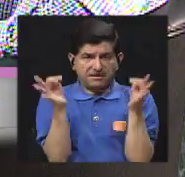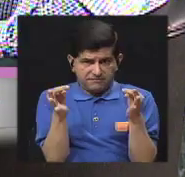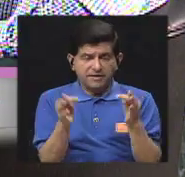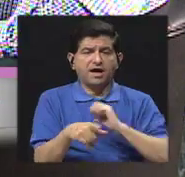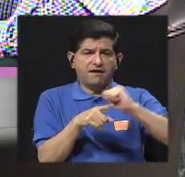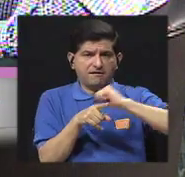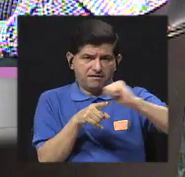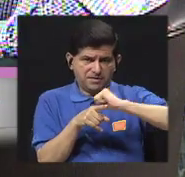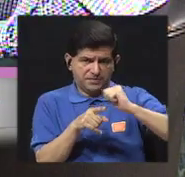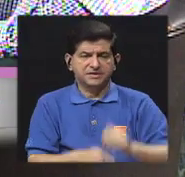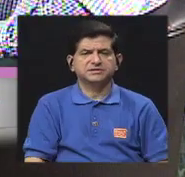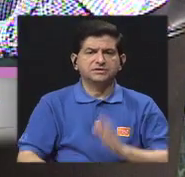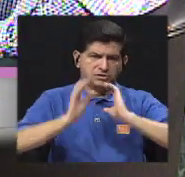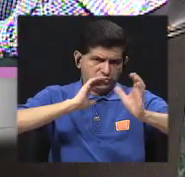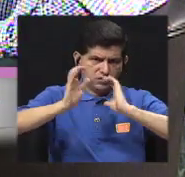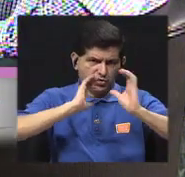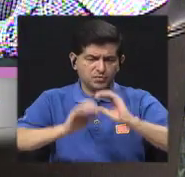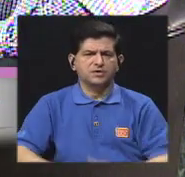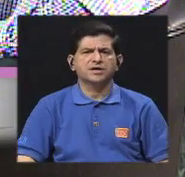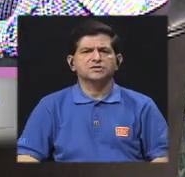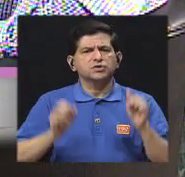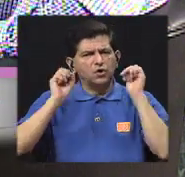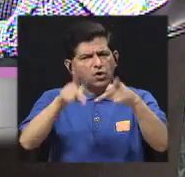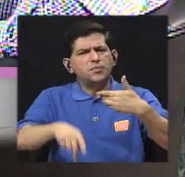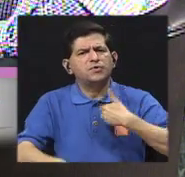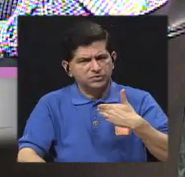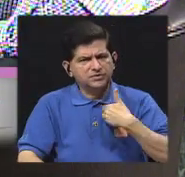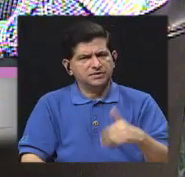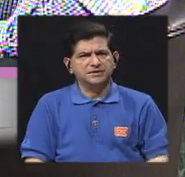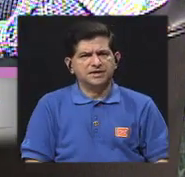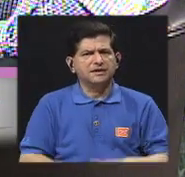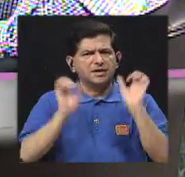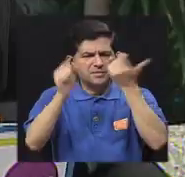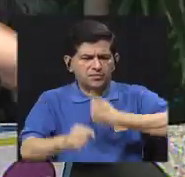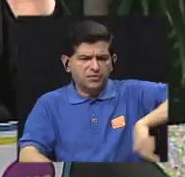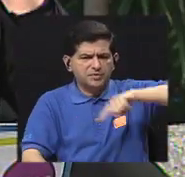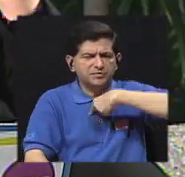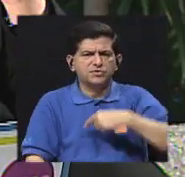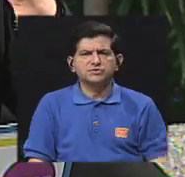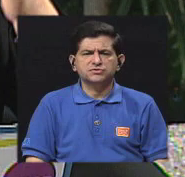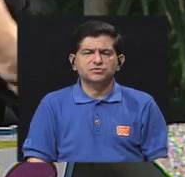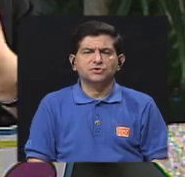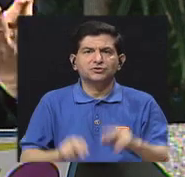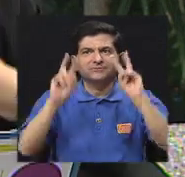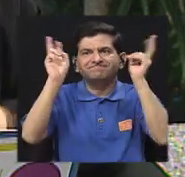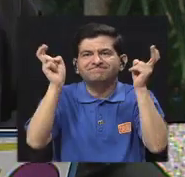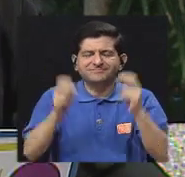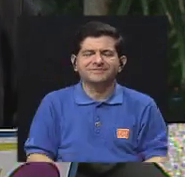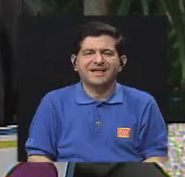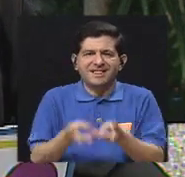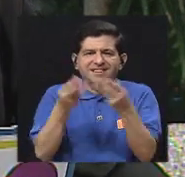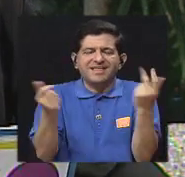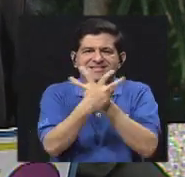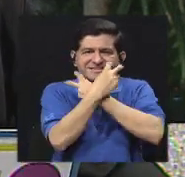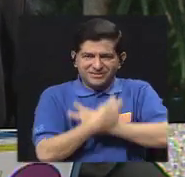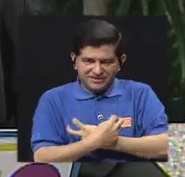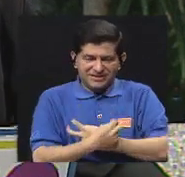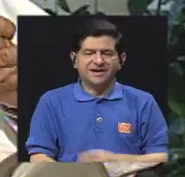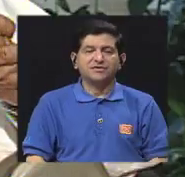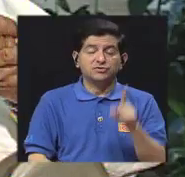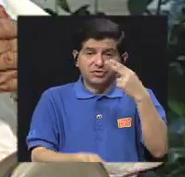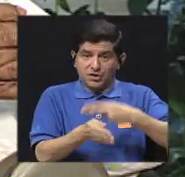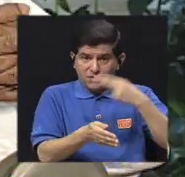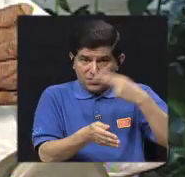talleres, capacitaciones, comunicaciones, ¿hay espacios entonces, don Cristóbal, para poder desintoxicarnos, diríamos? En un hospital,